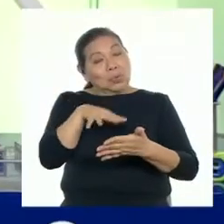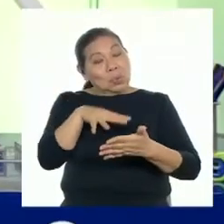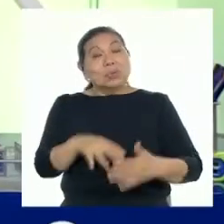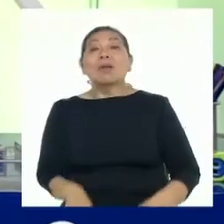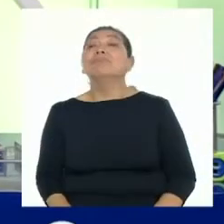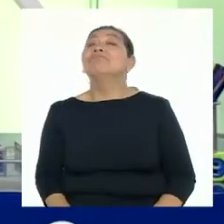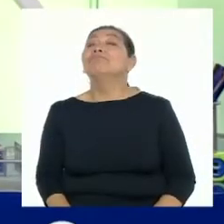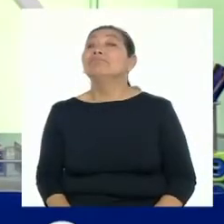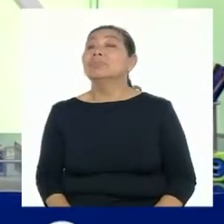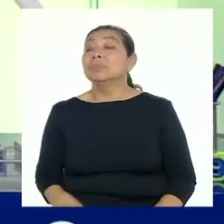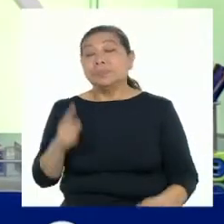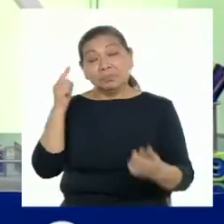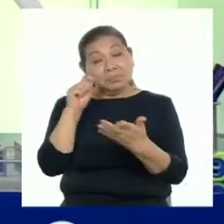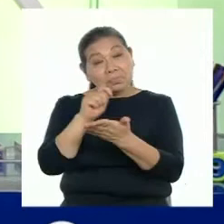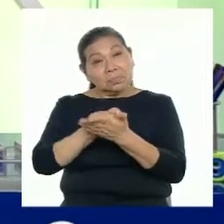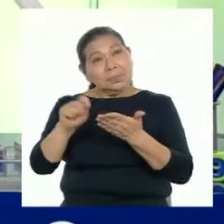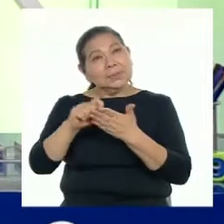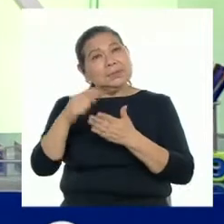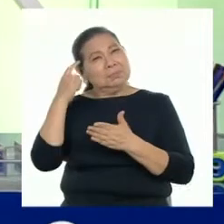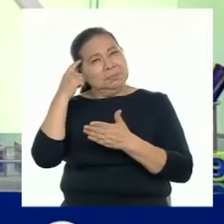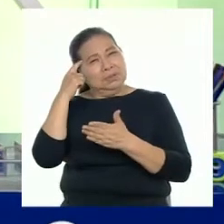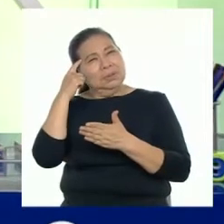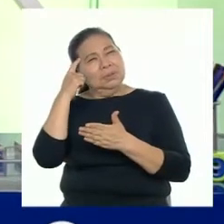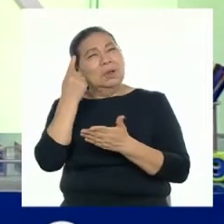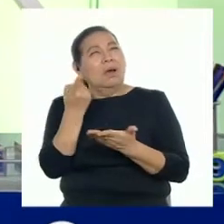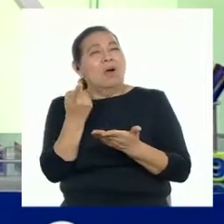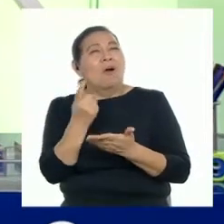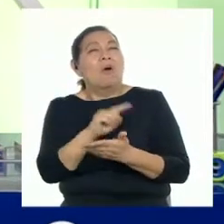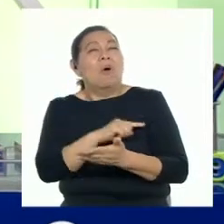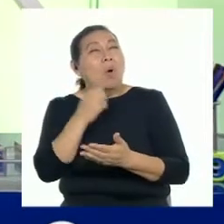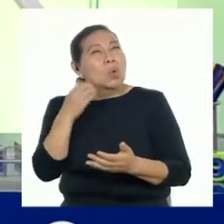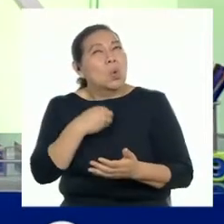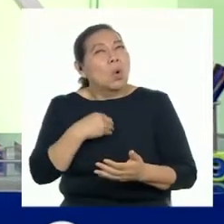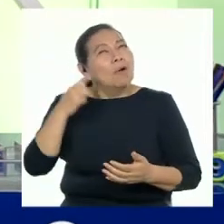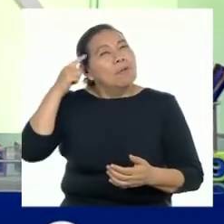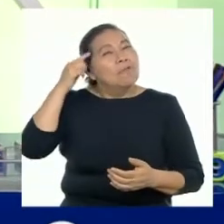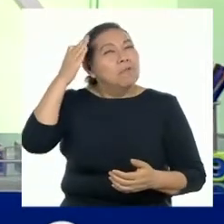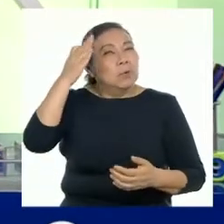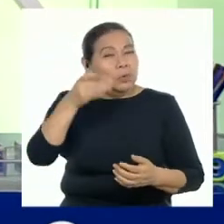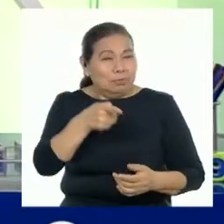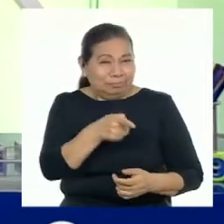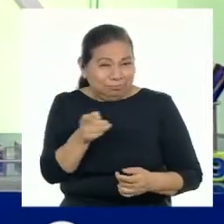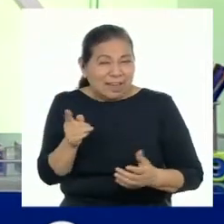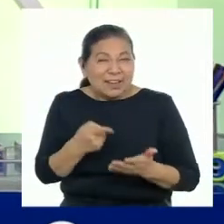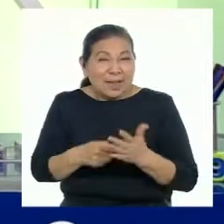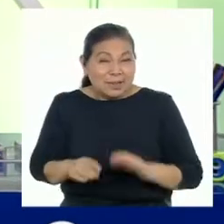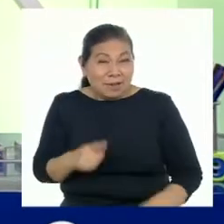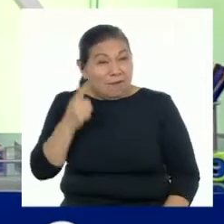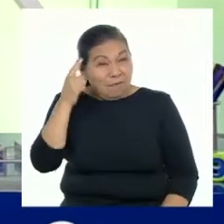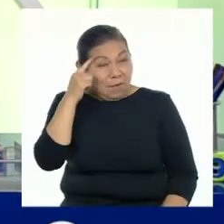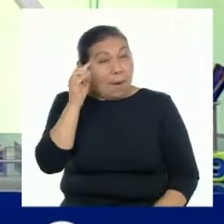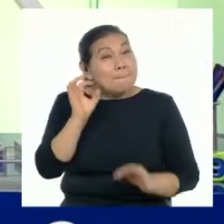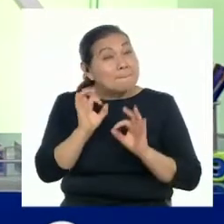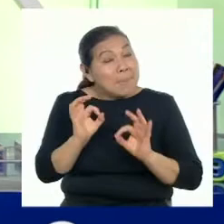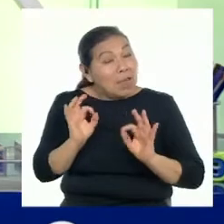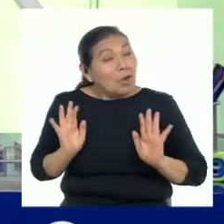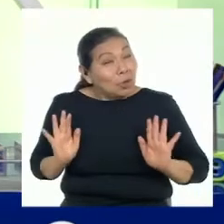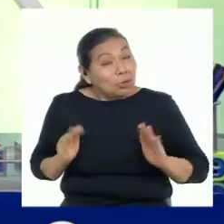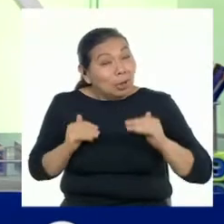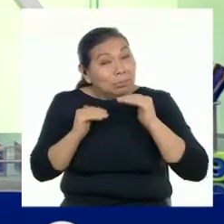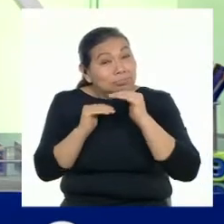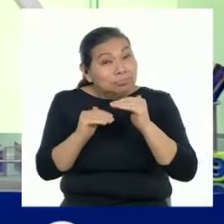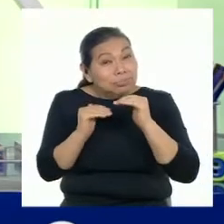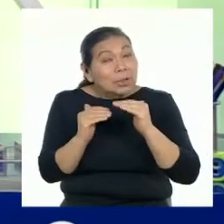Al momento de escribir sus metas, ¿pensaron en las fortalezas u oportunidades que tienen para alcanzarlas? ¿Pensaron en los riesgos que podrían